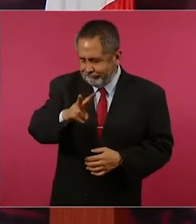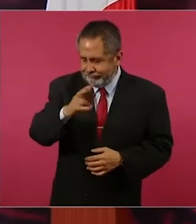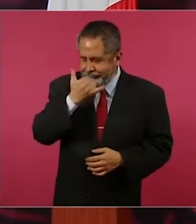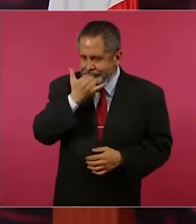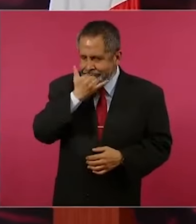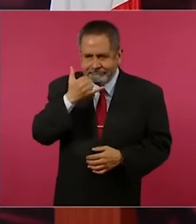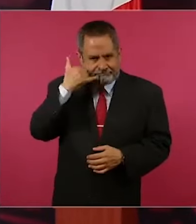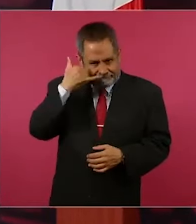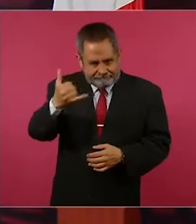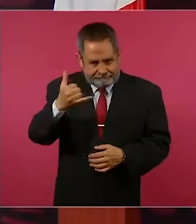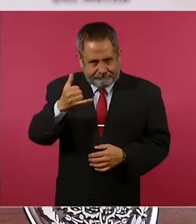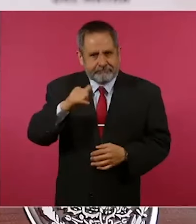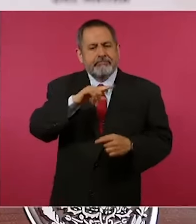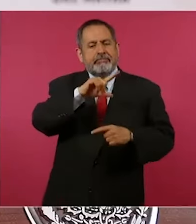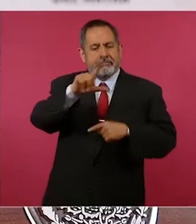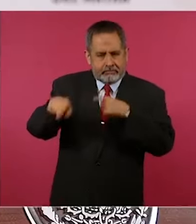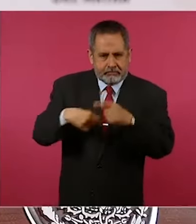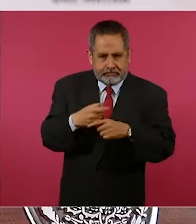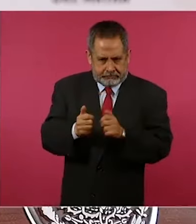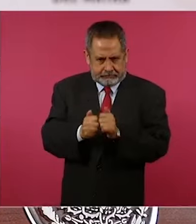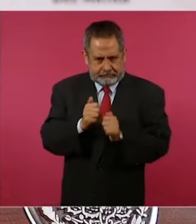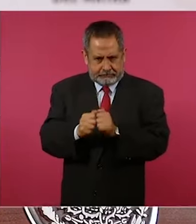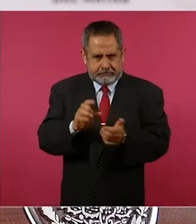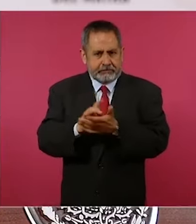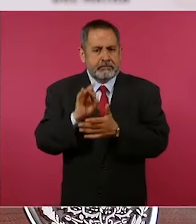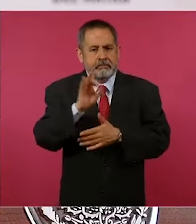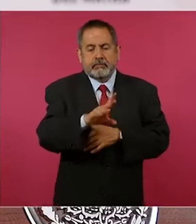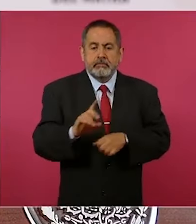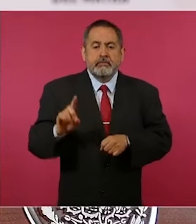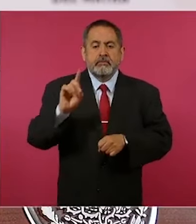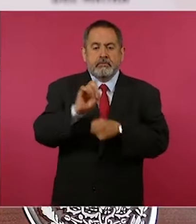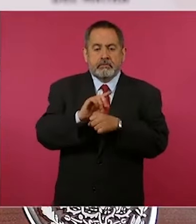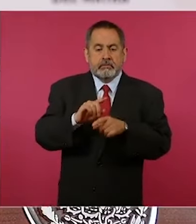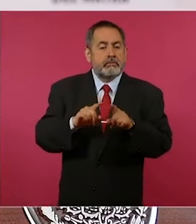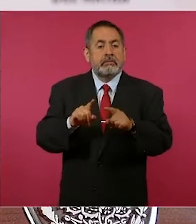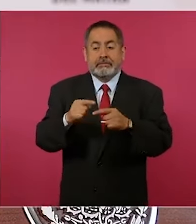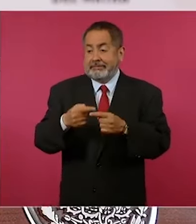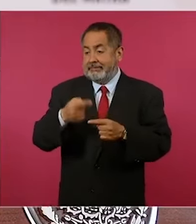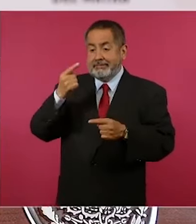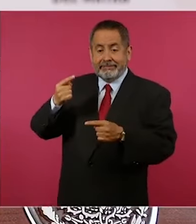pero sí le mandé un mensaje, el cierre de campaña,